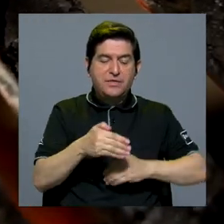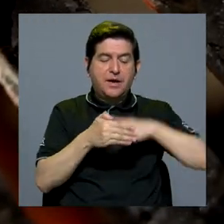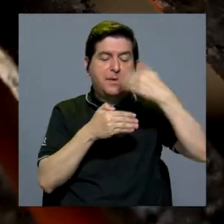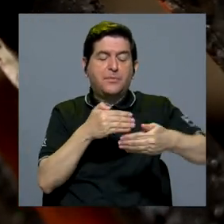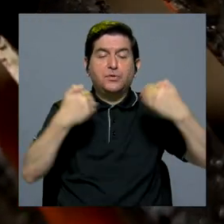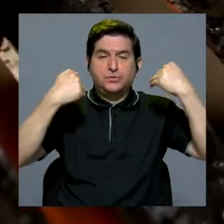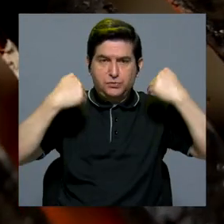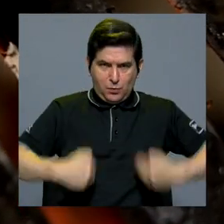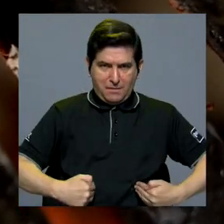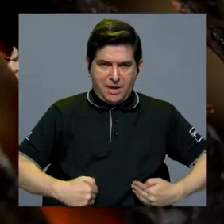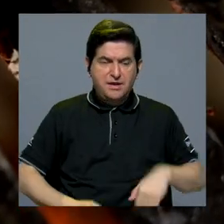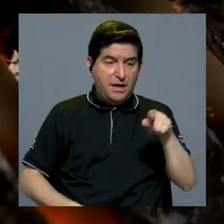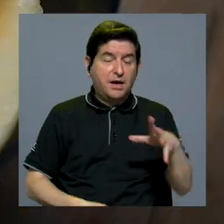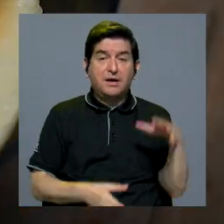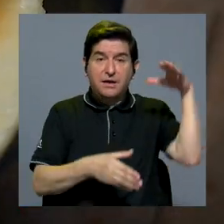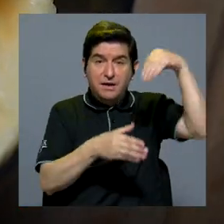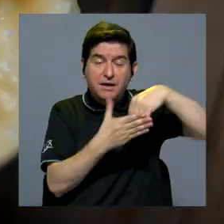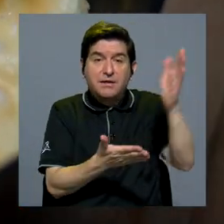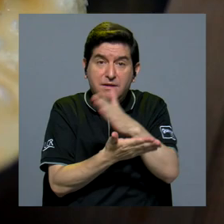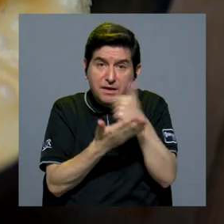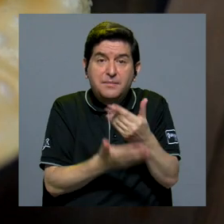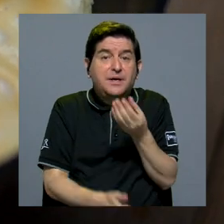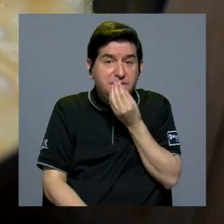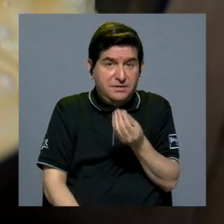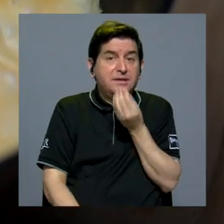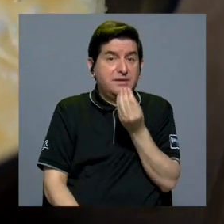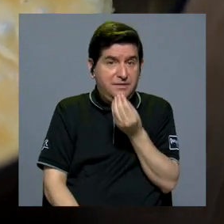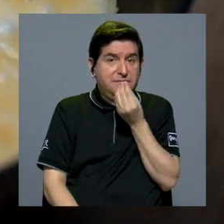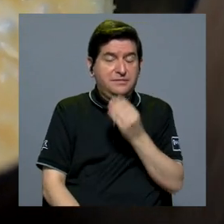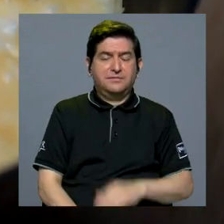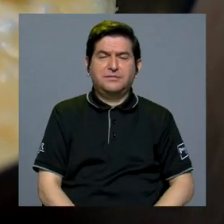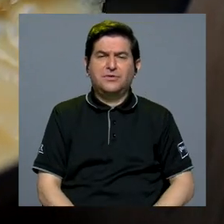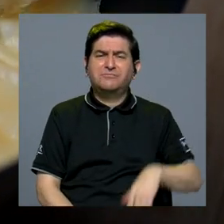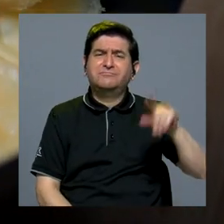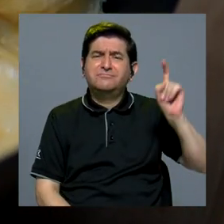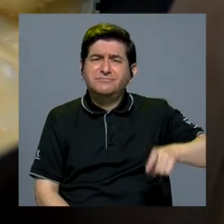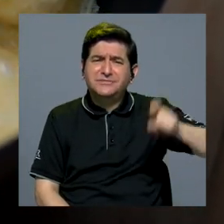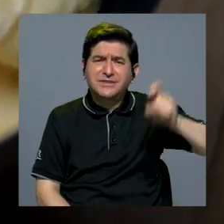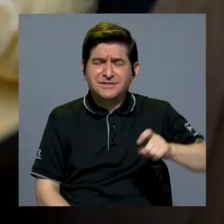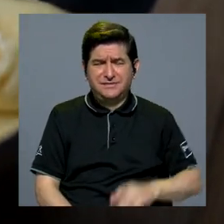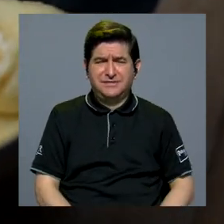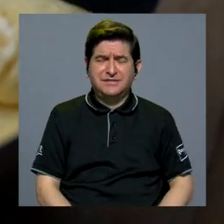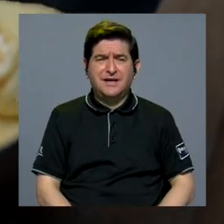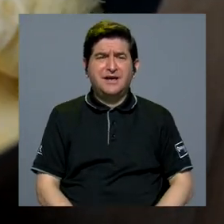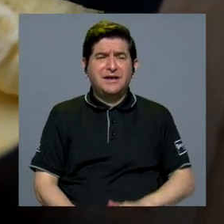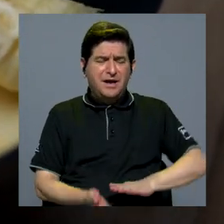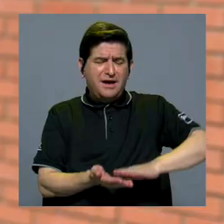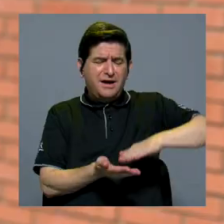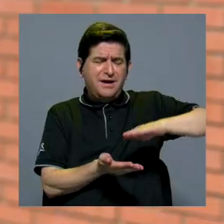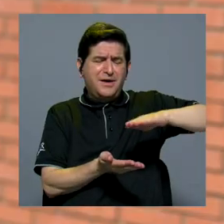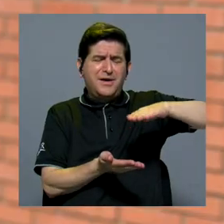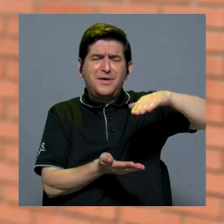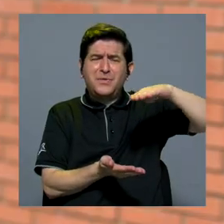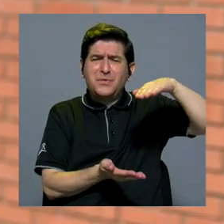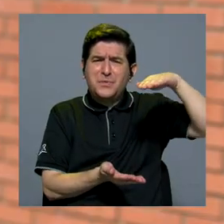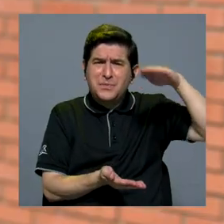poshumana y eso incorpora la parte alimentaria. Necesitamos ante la creciente